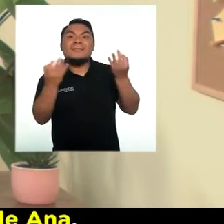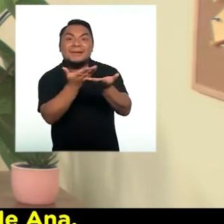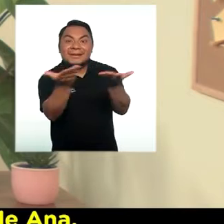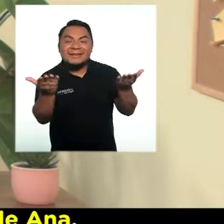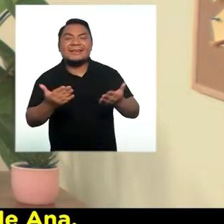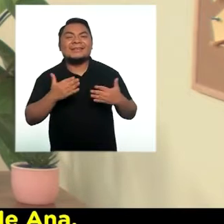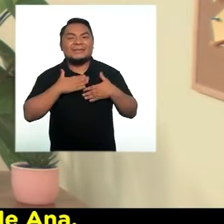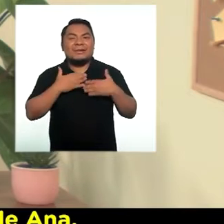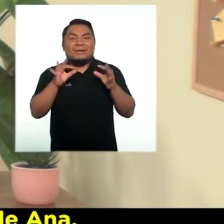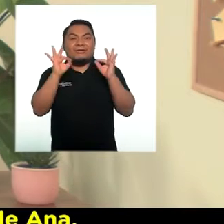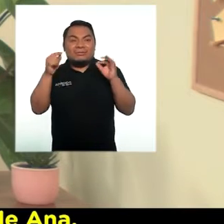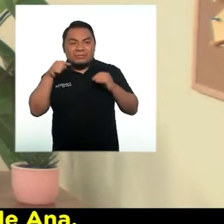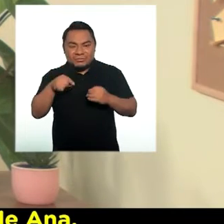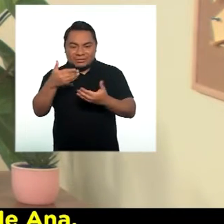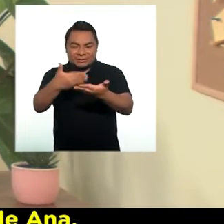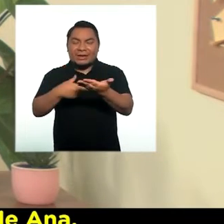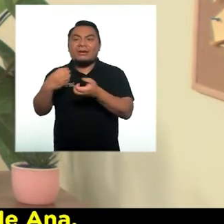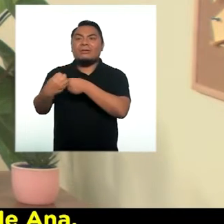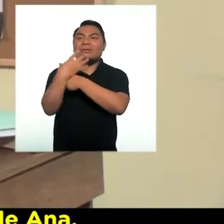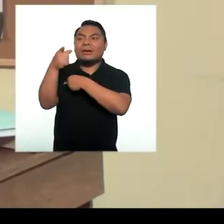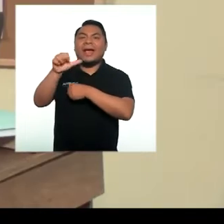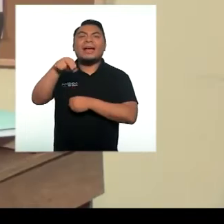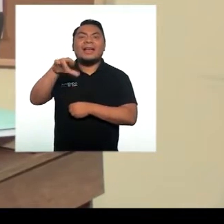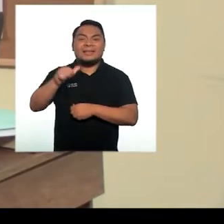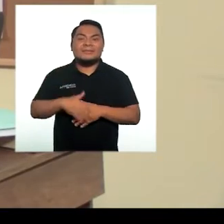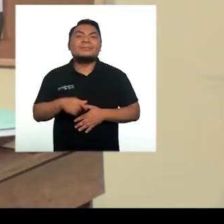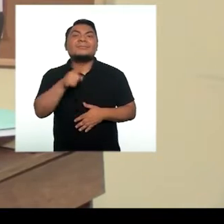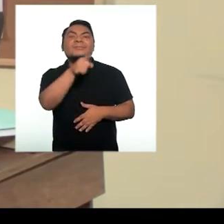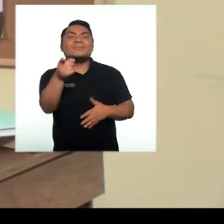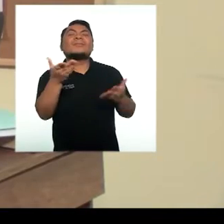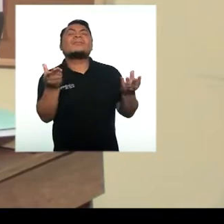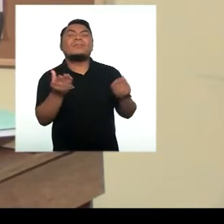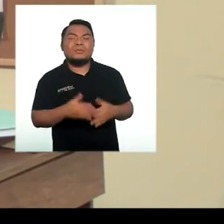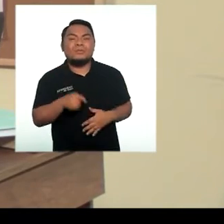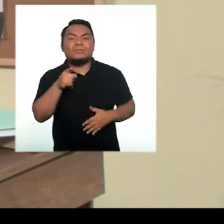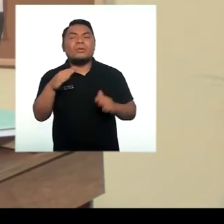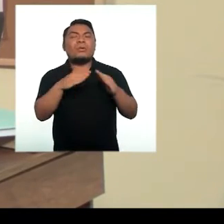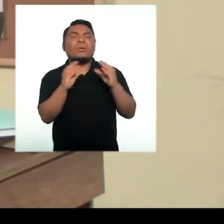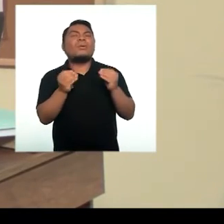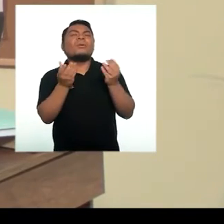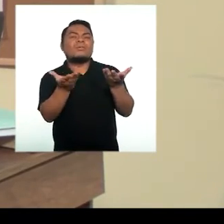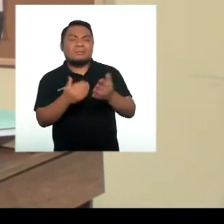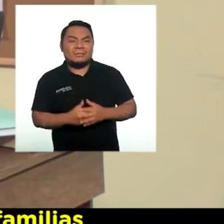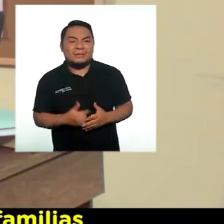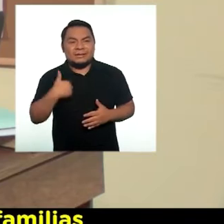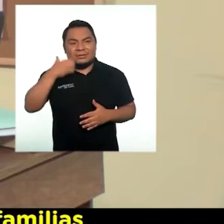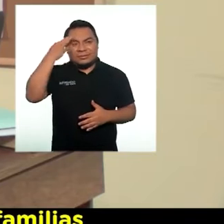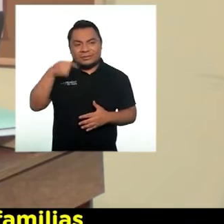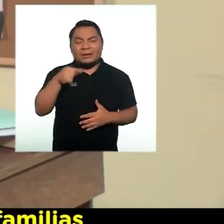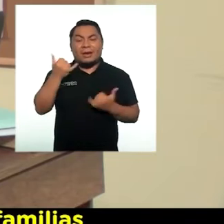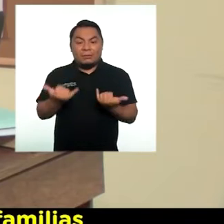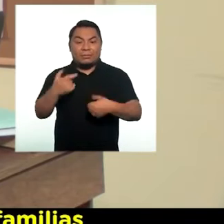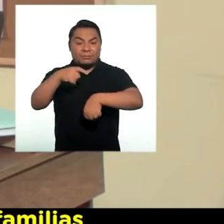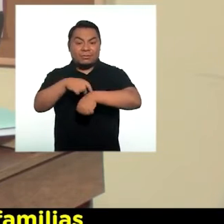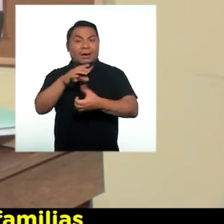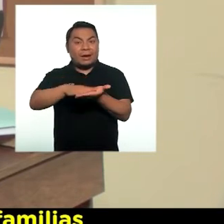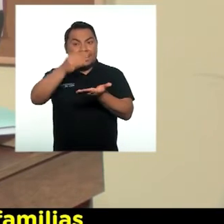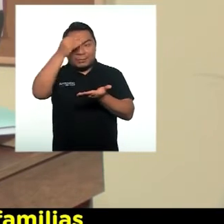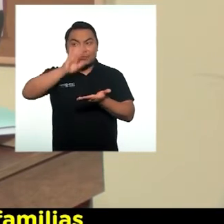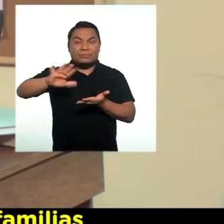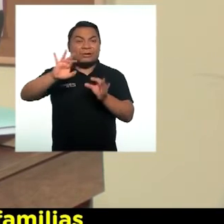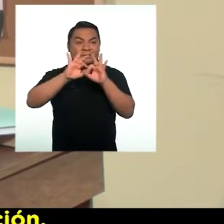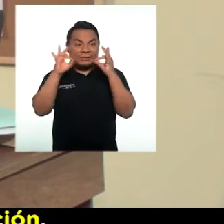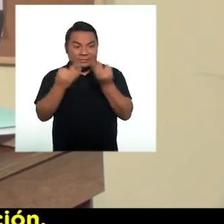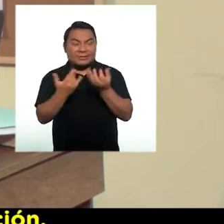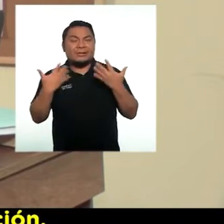¡Familias! Justo estaba siguiendo la recomendación de Ana. ¿Y ustedes? ¿Cómo van en casa? Creo que es momento de aprender con